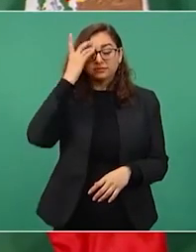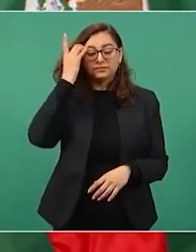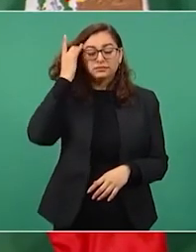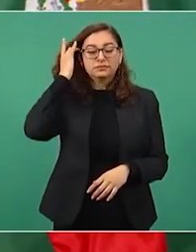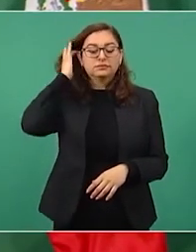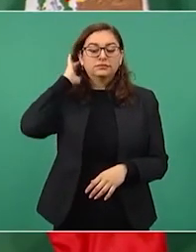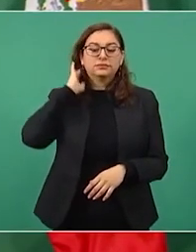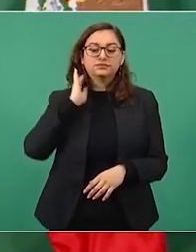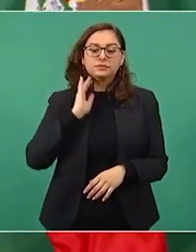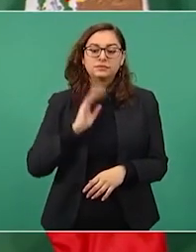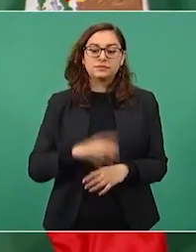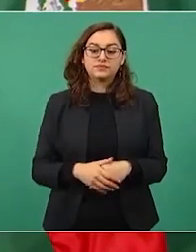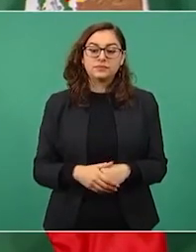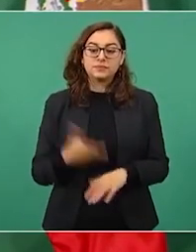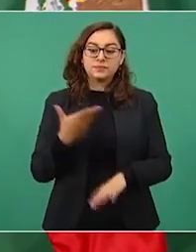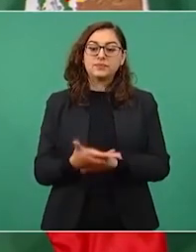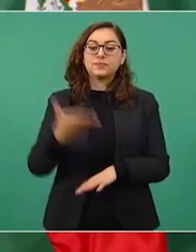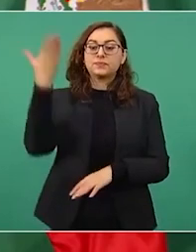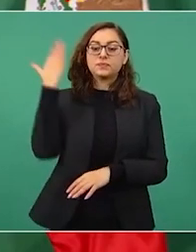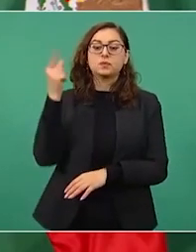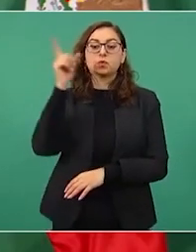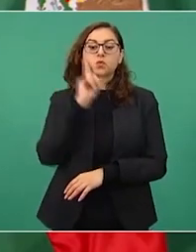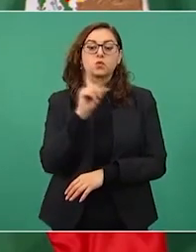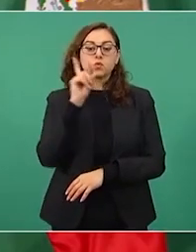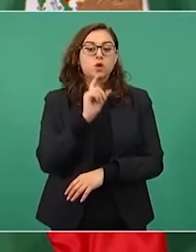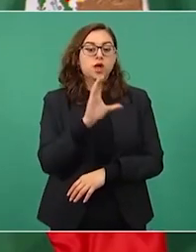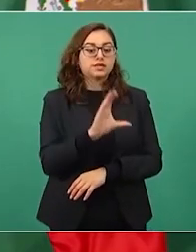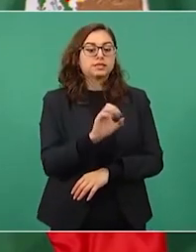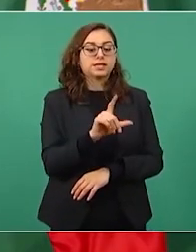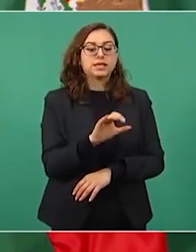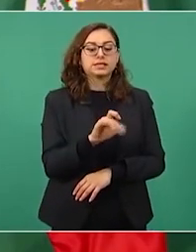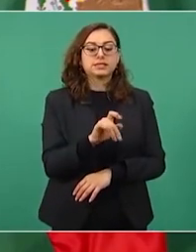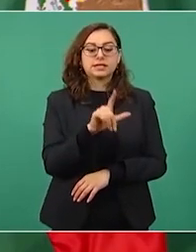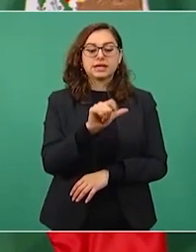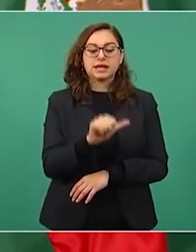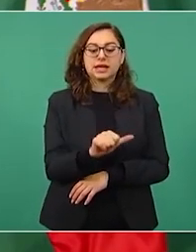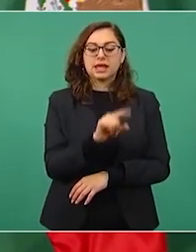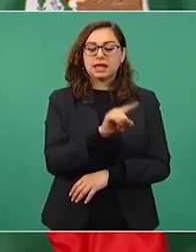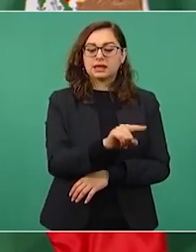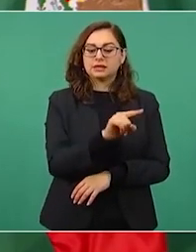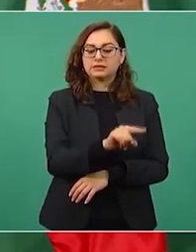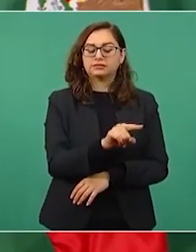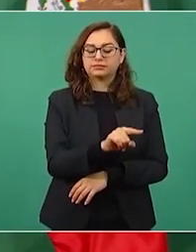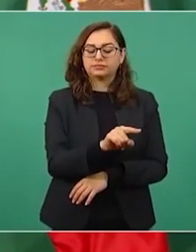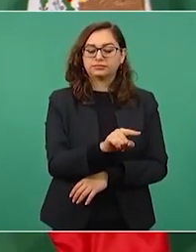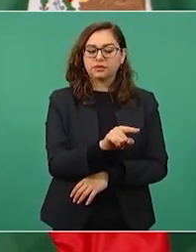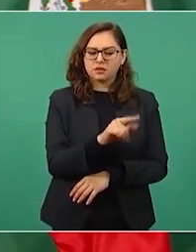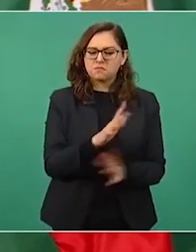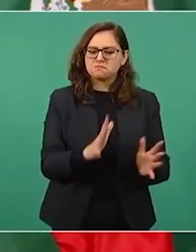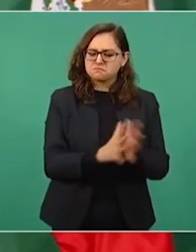participaba más recuerdo